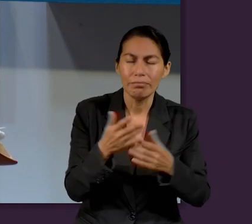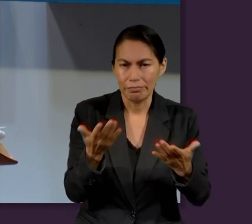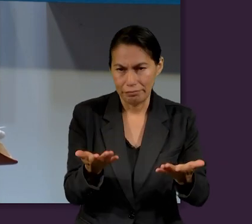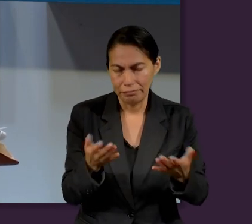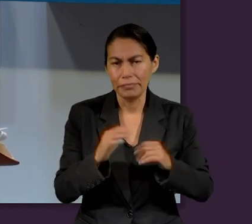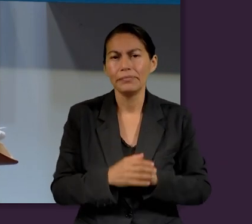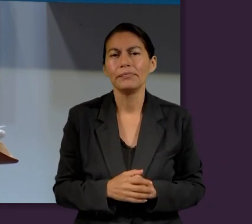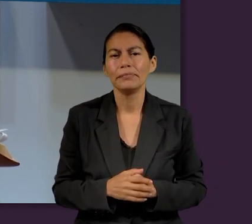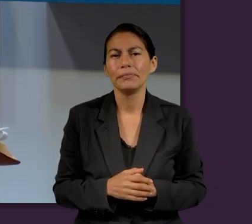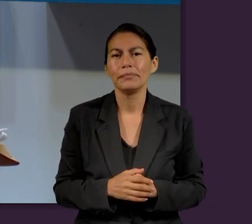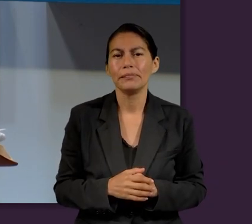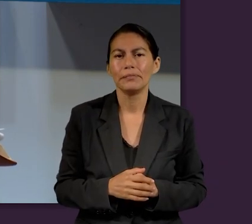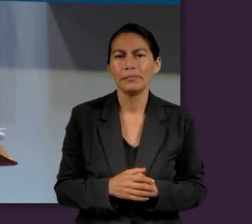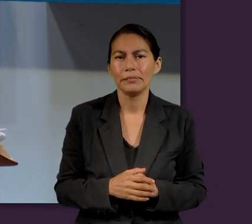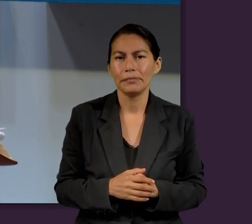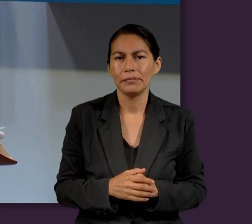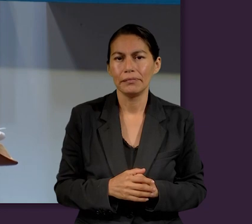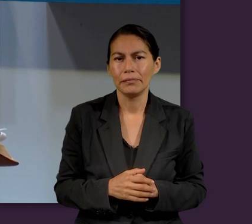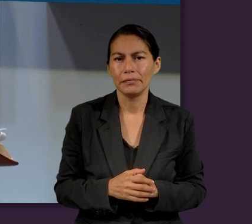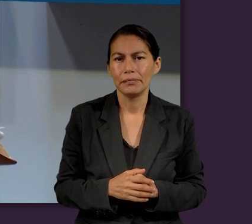hemos repasado ahora,